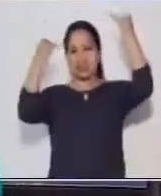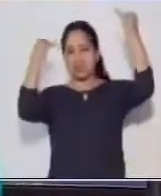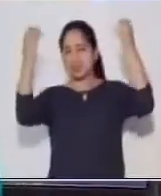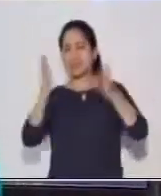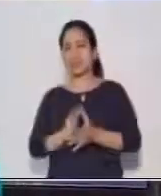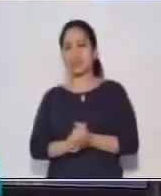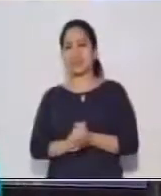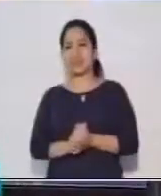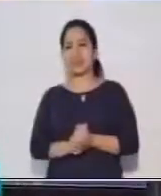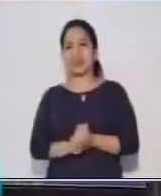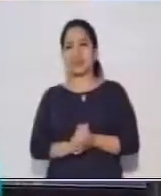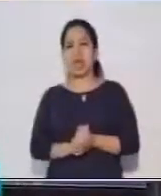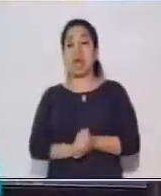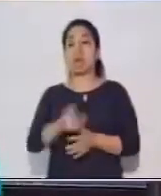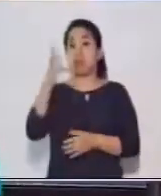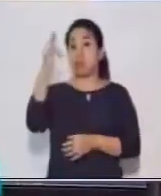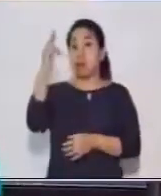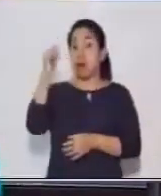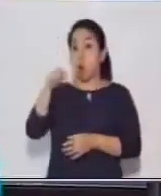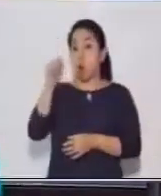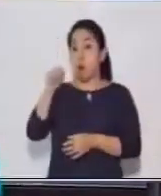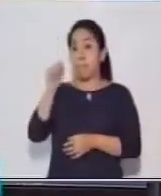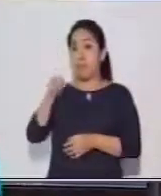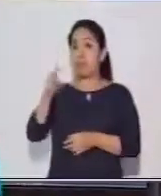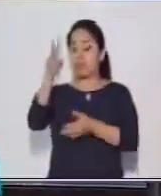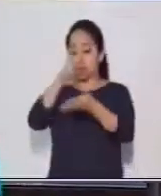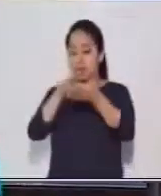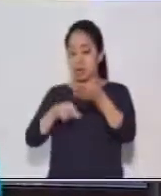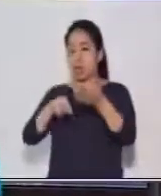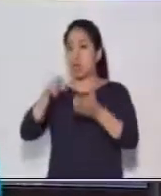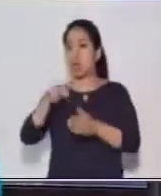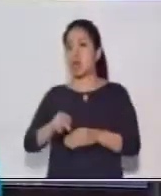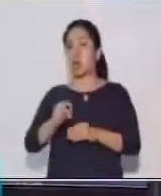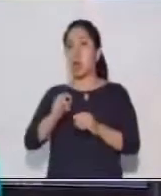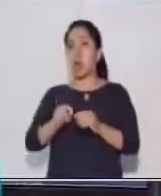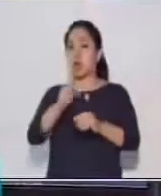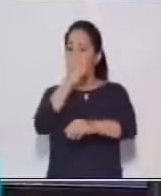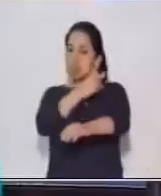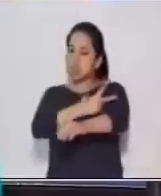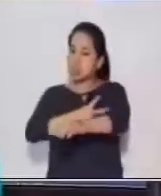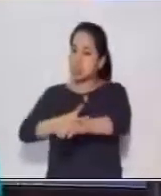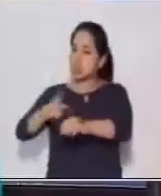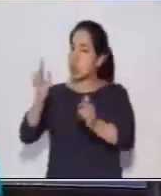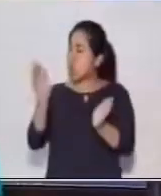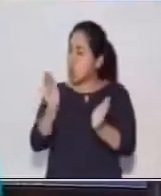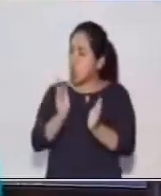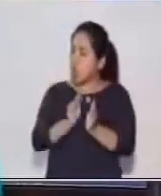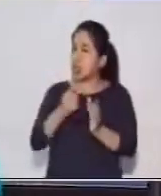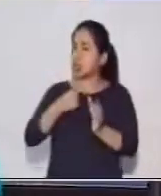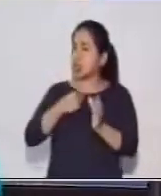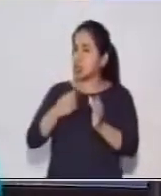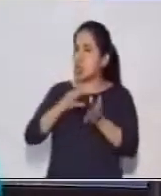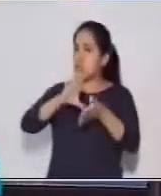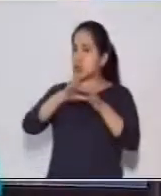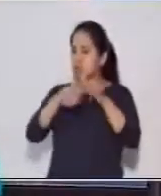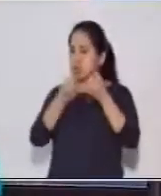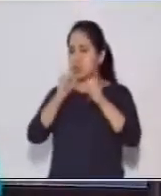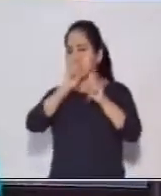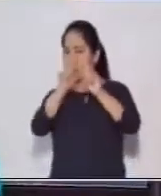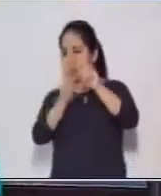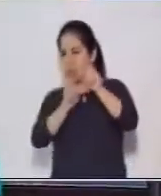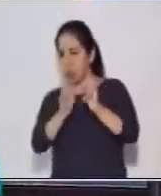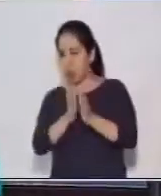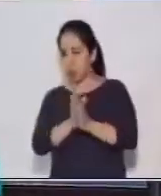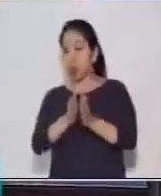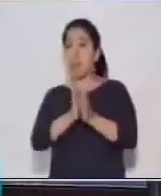entonces vamos a leer unas pequeñas historias, ¿sí? Y yo te voy a ir haciendo unas preguntas. Entonces, para esto,